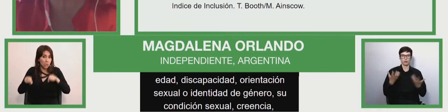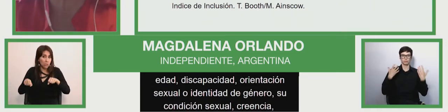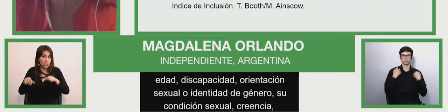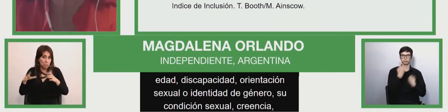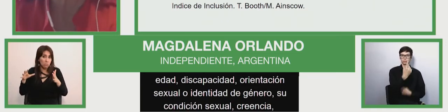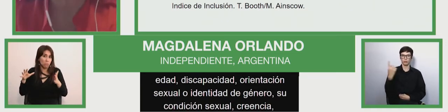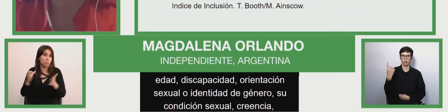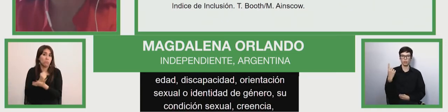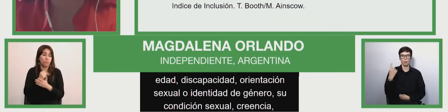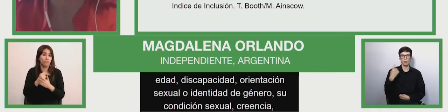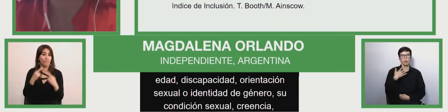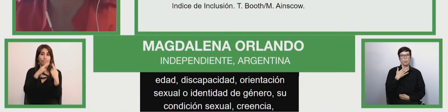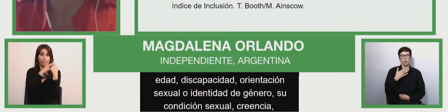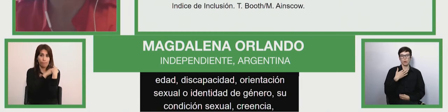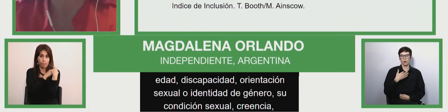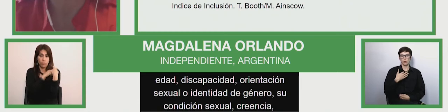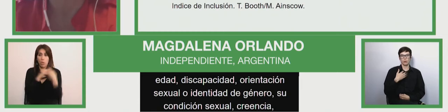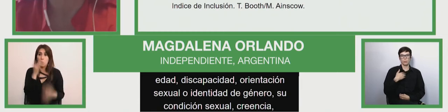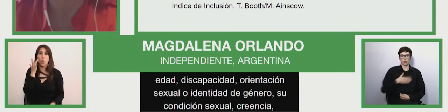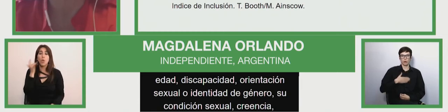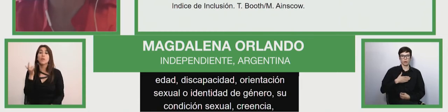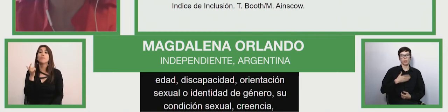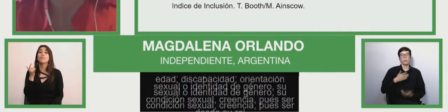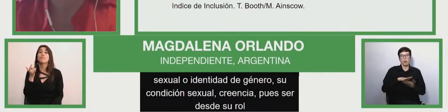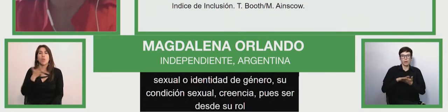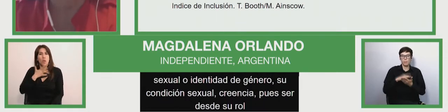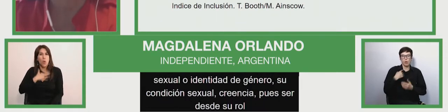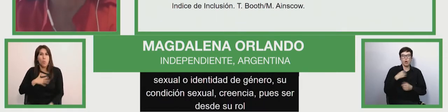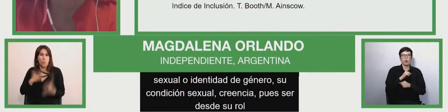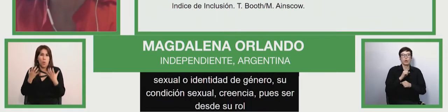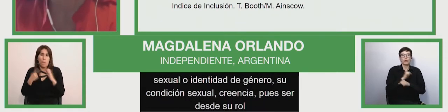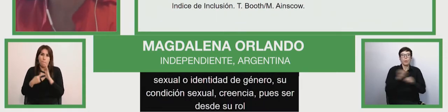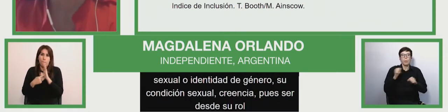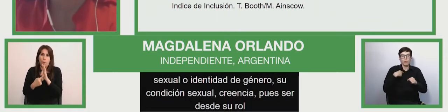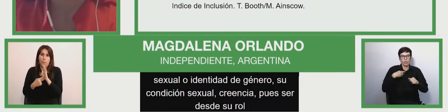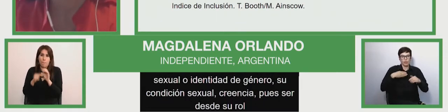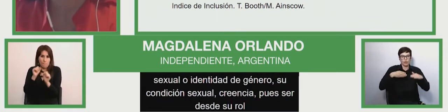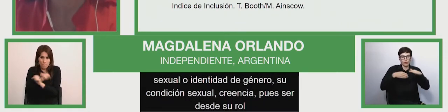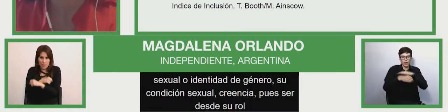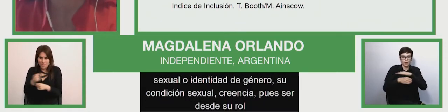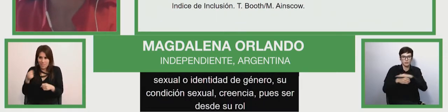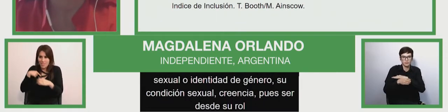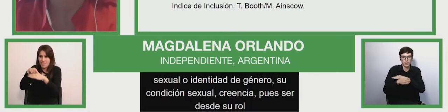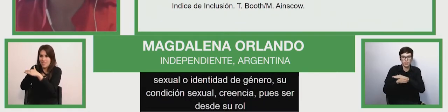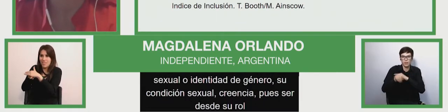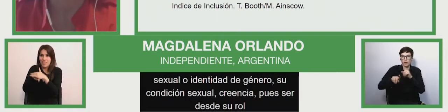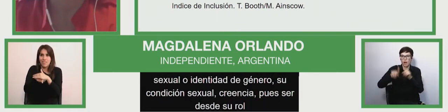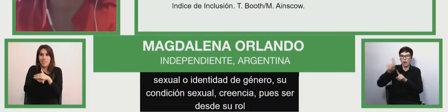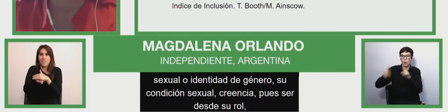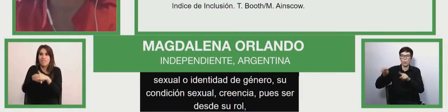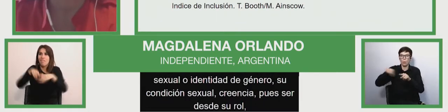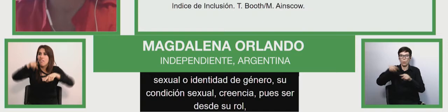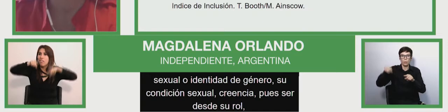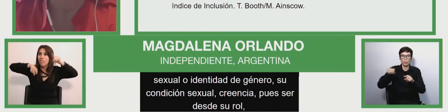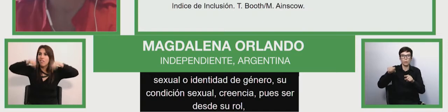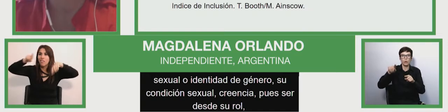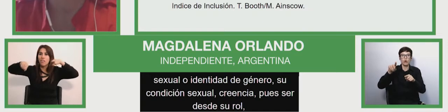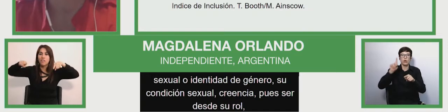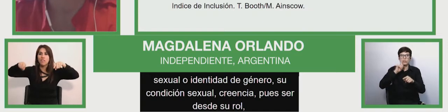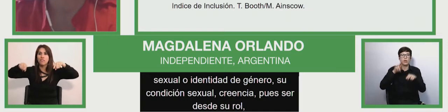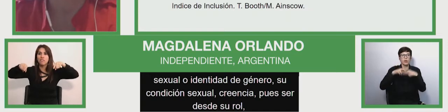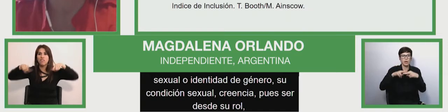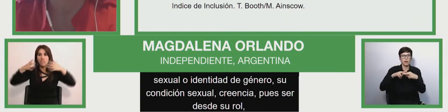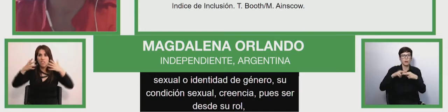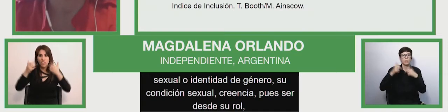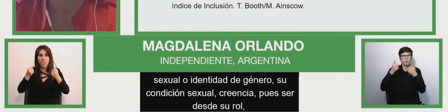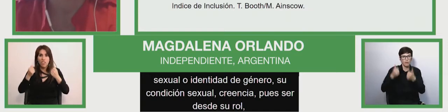tengo acceso a quienes están escuchando esto, en esta ocasión yo elijo mencionar dos herramientas que aparecen